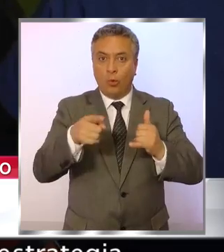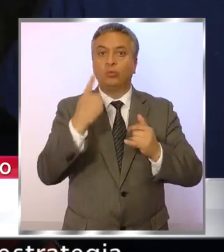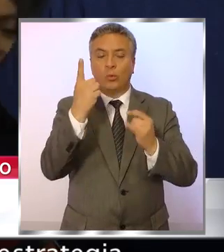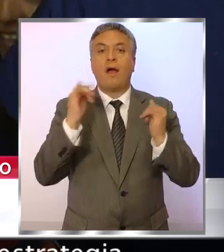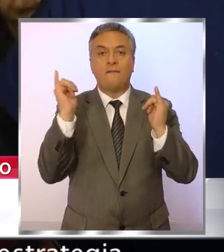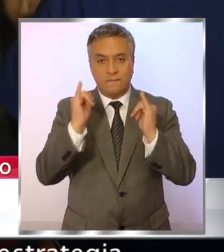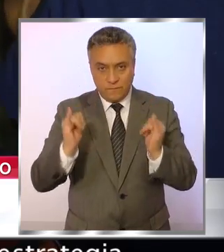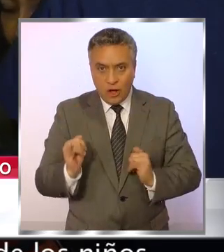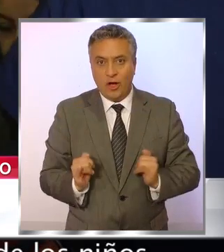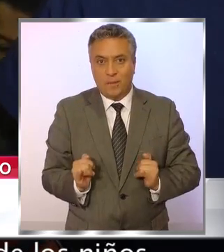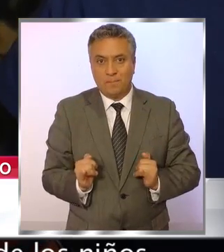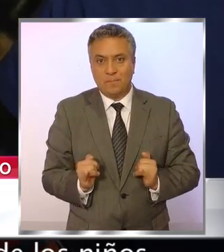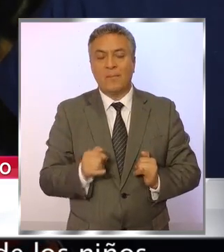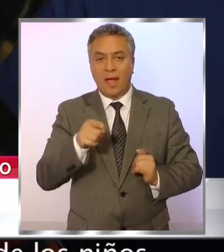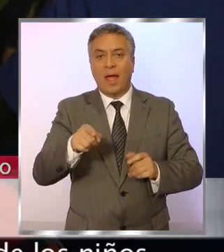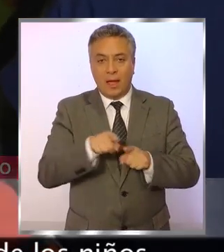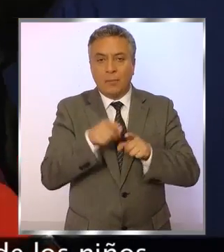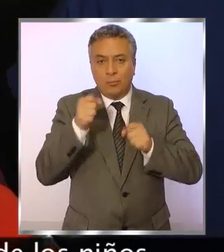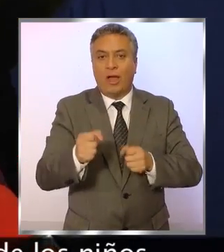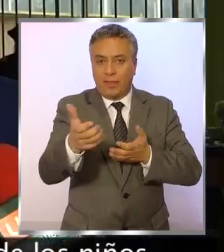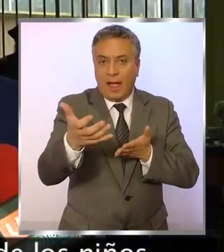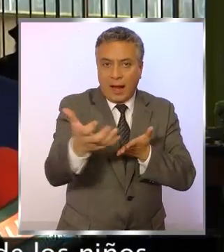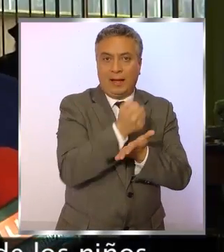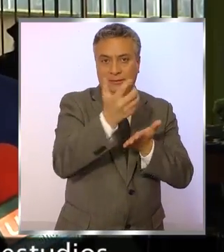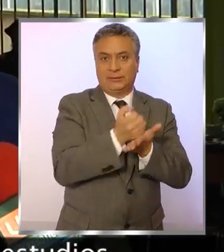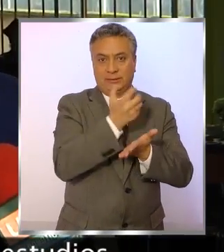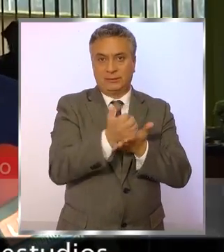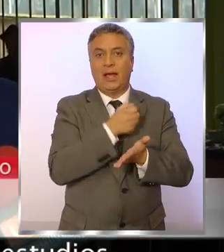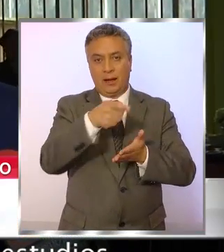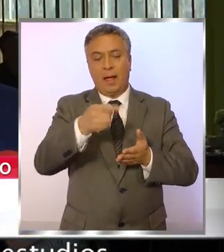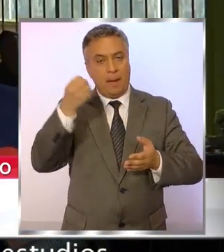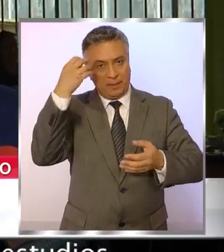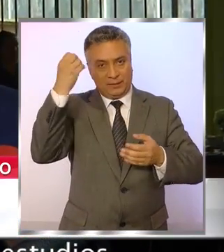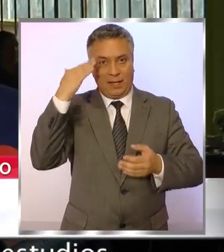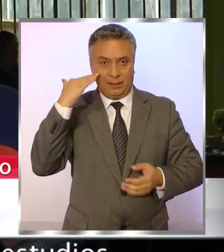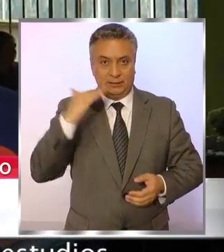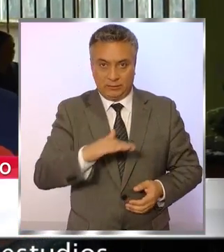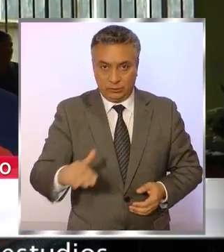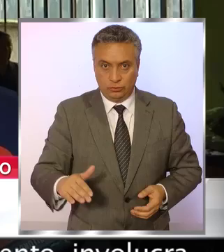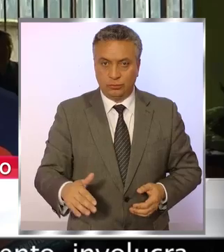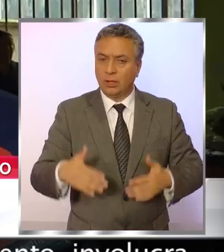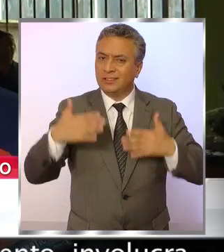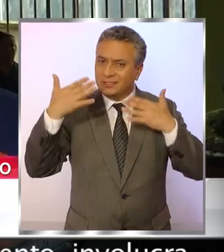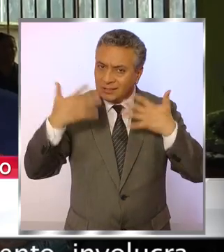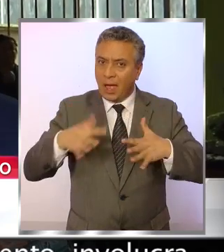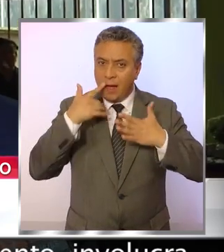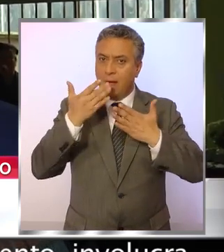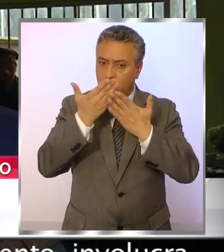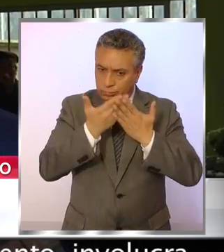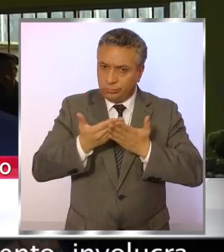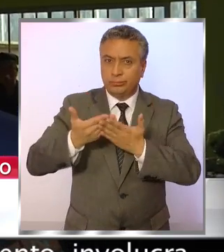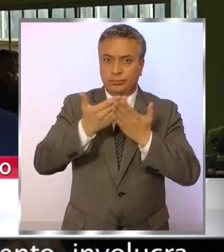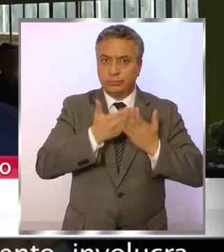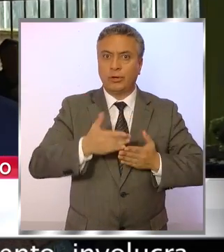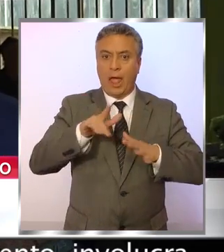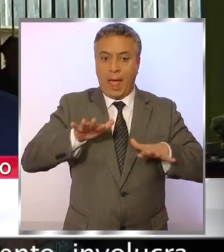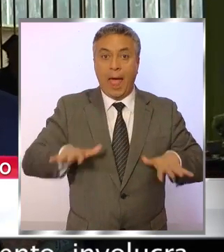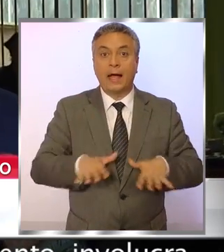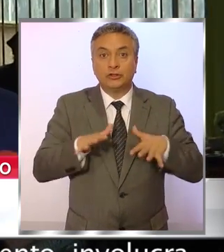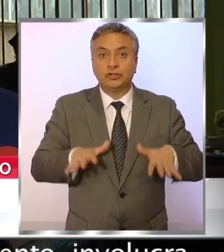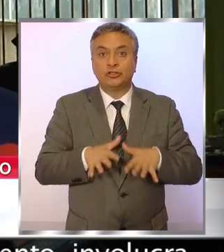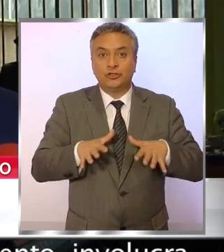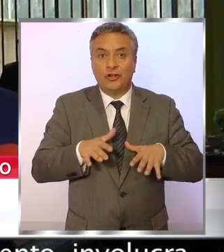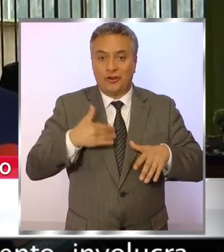estrategia para alcanzar los aprendizajes de los niños. Se ha observado según los estudios que la acción a través del movimiento involucra